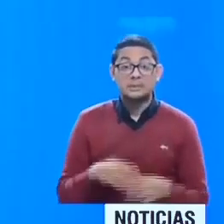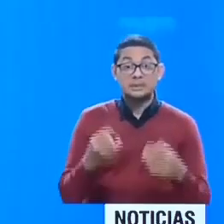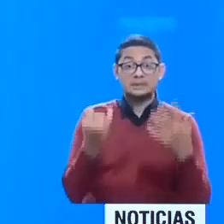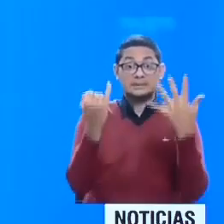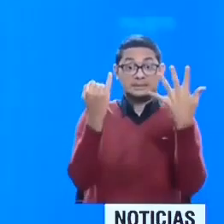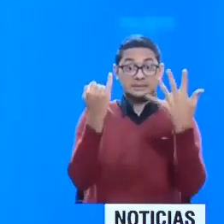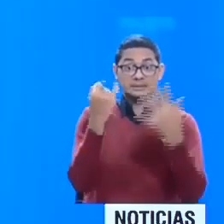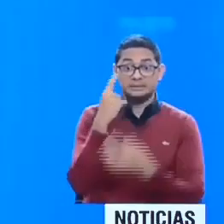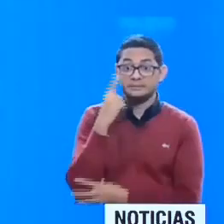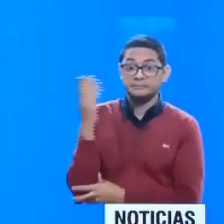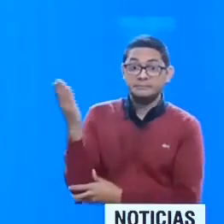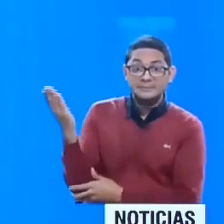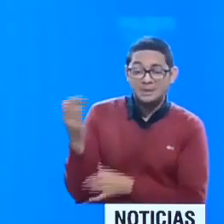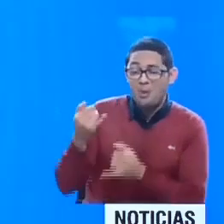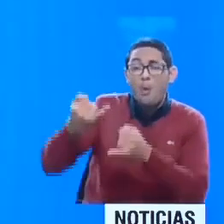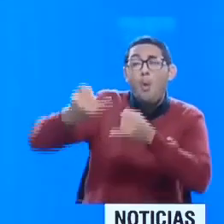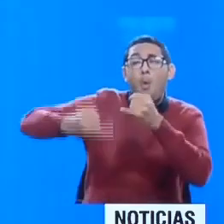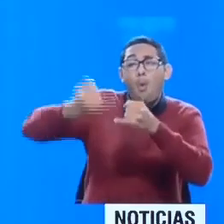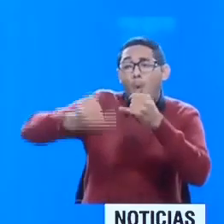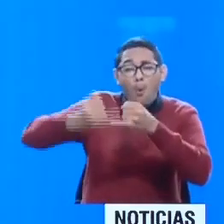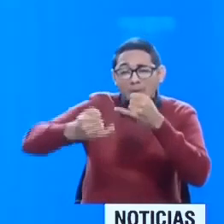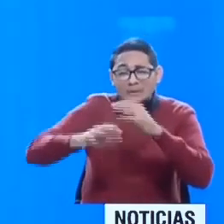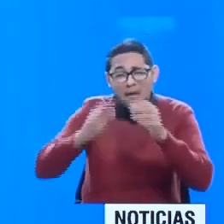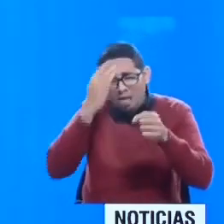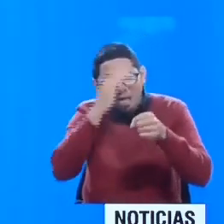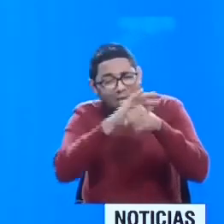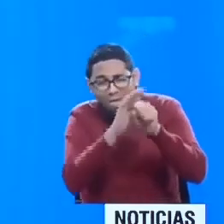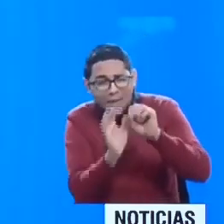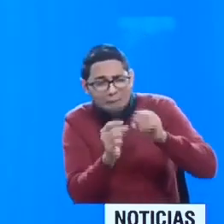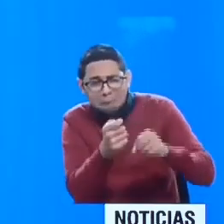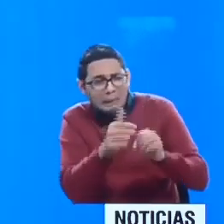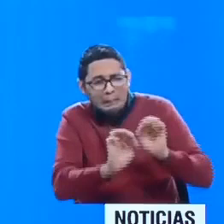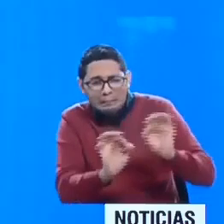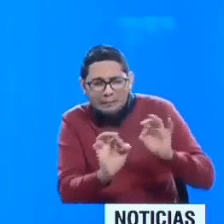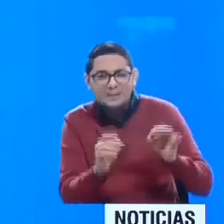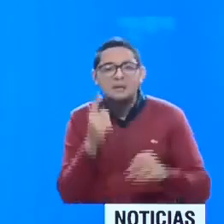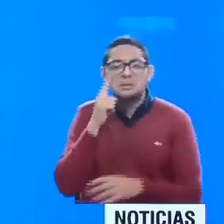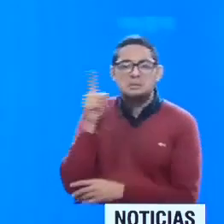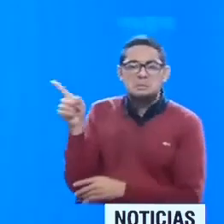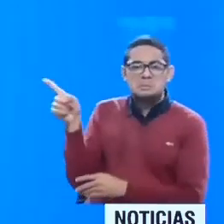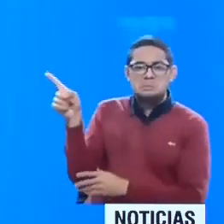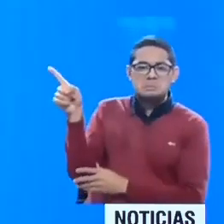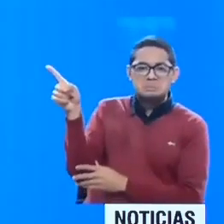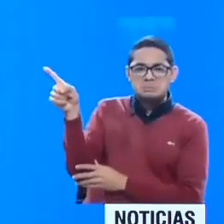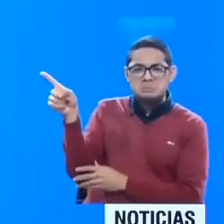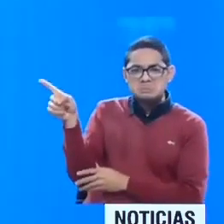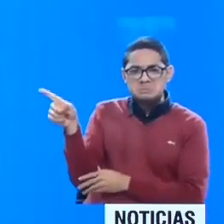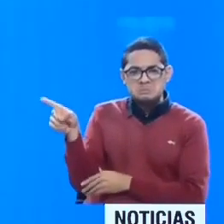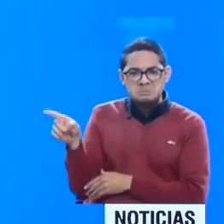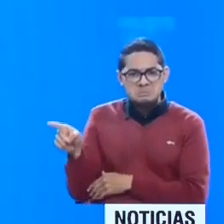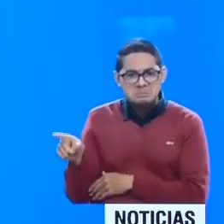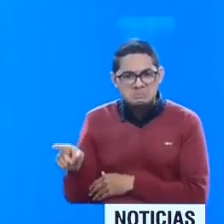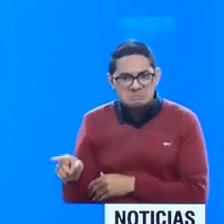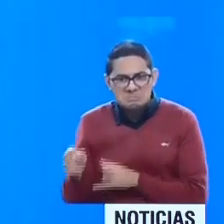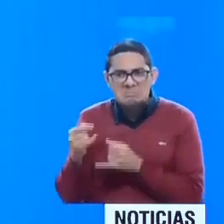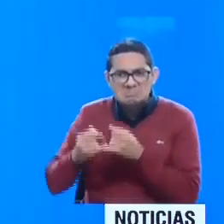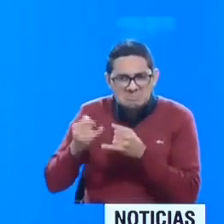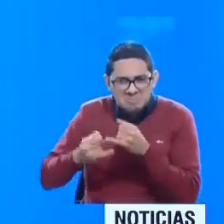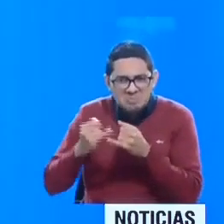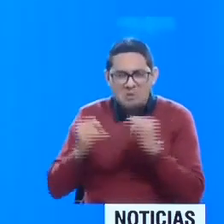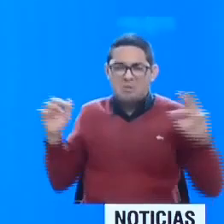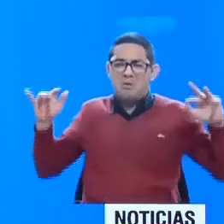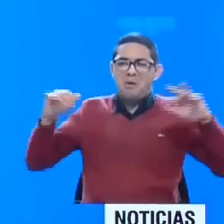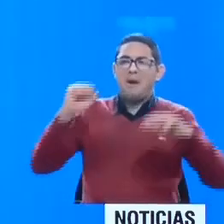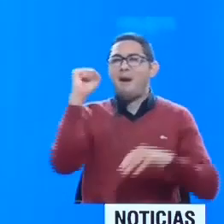ya es la etapa final e involucra a todos los sectores económicos que no estaban abiertos, además de conciertos,